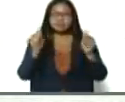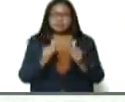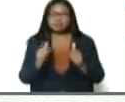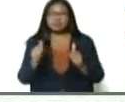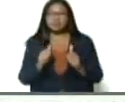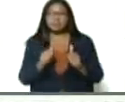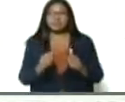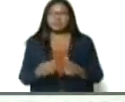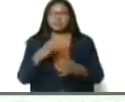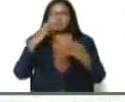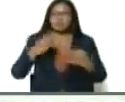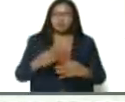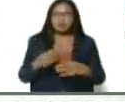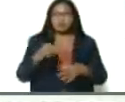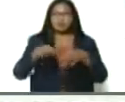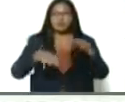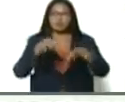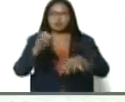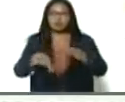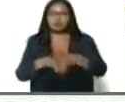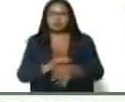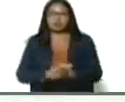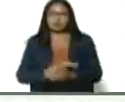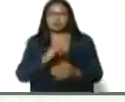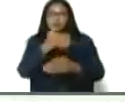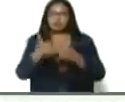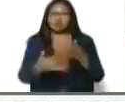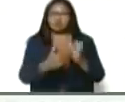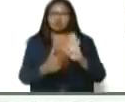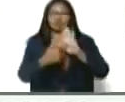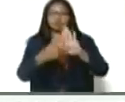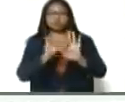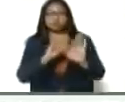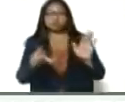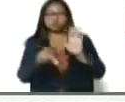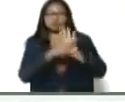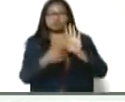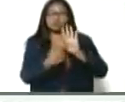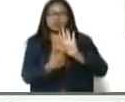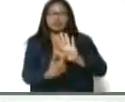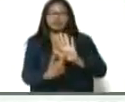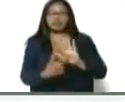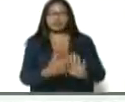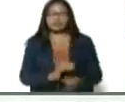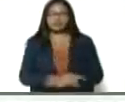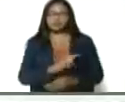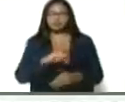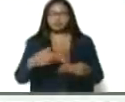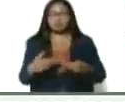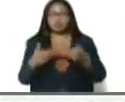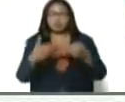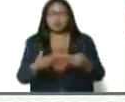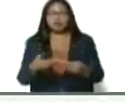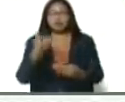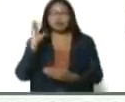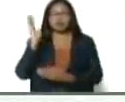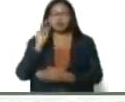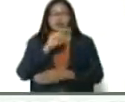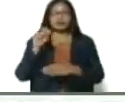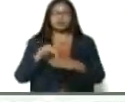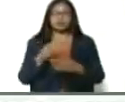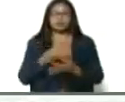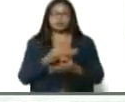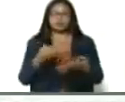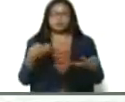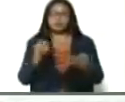la cosecha. Correcto, aquí está el proyecto de ley que vamos a entregar, tremenda carpeta,